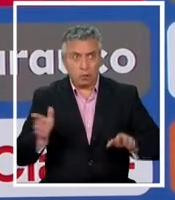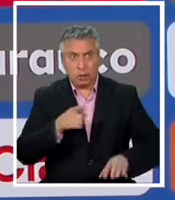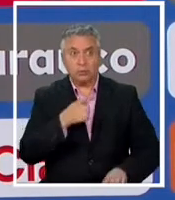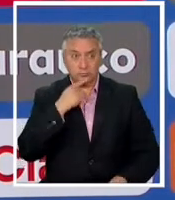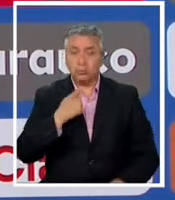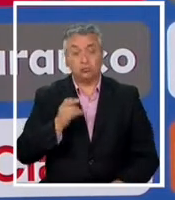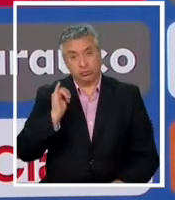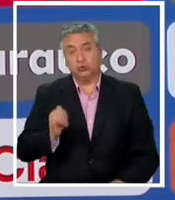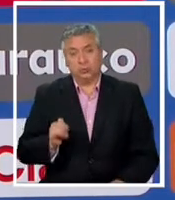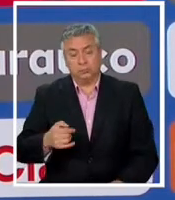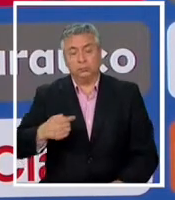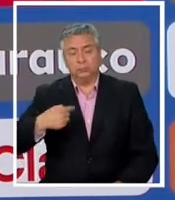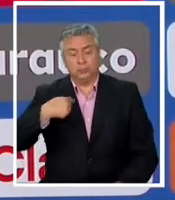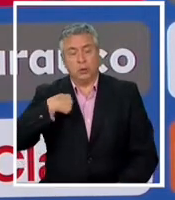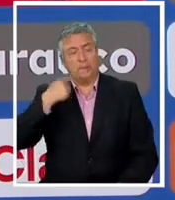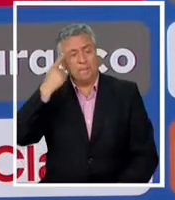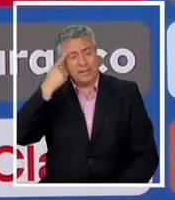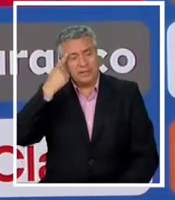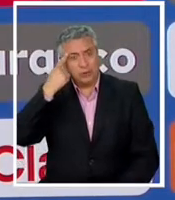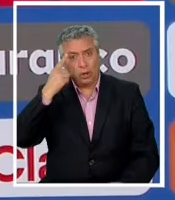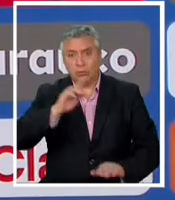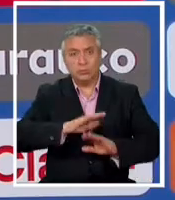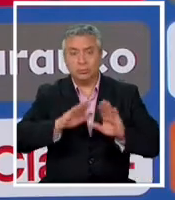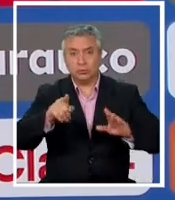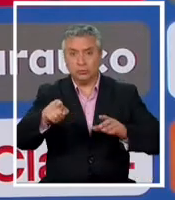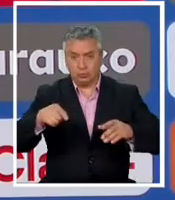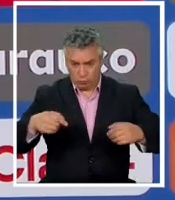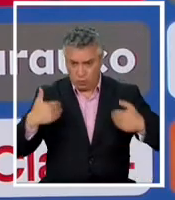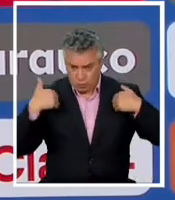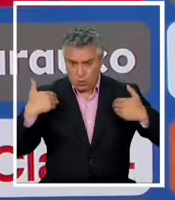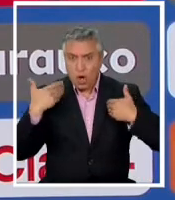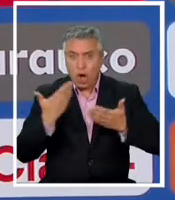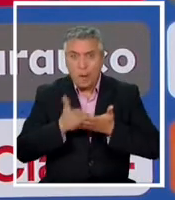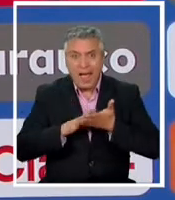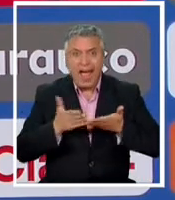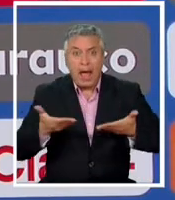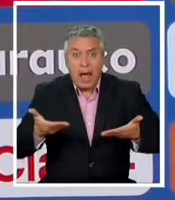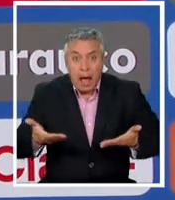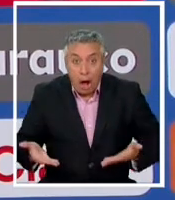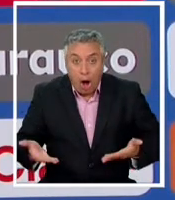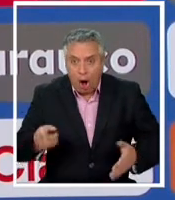creo que el rendimiento te trae aquí el ahora